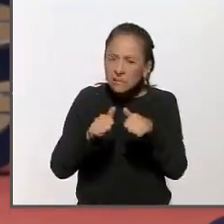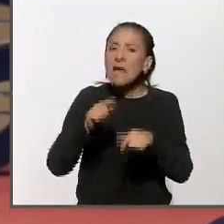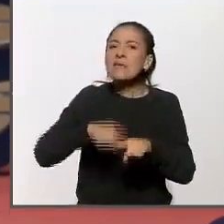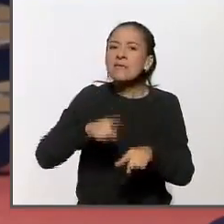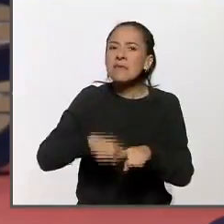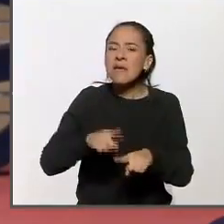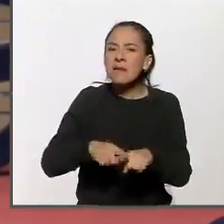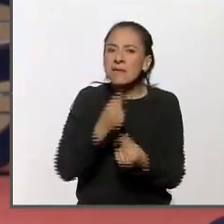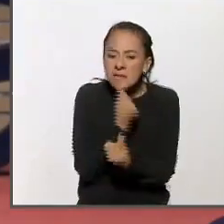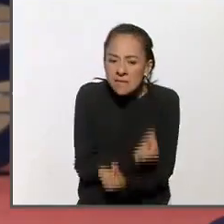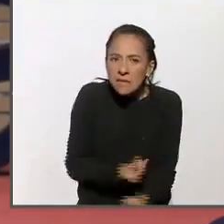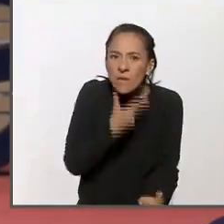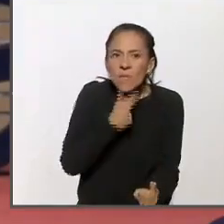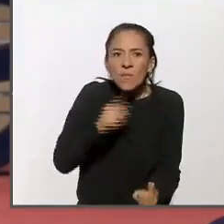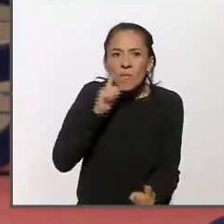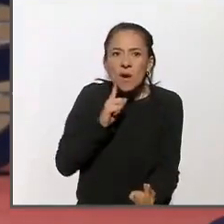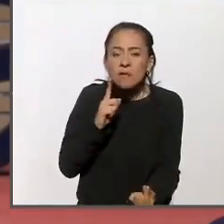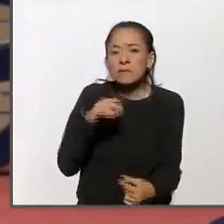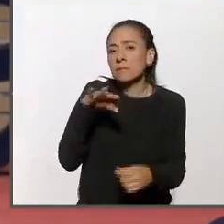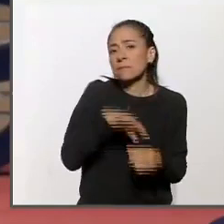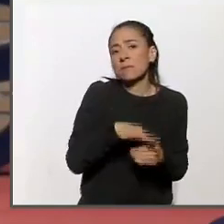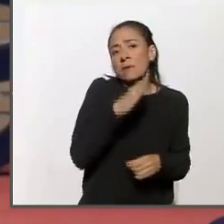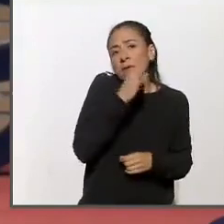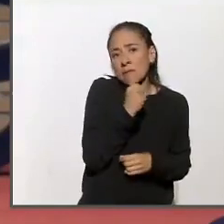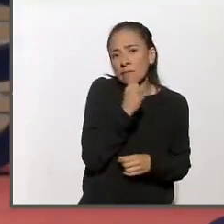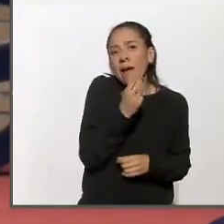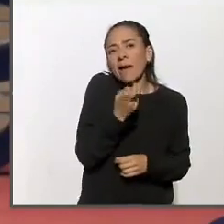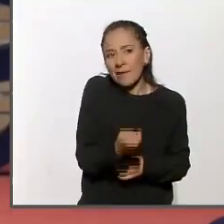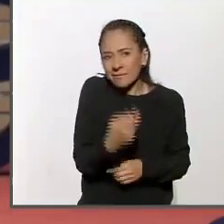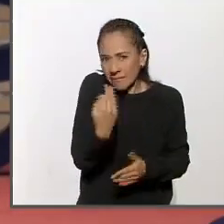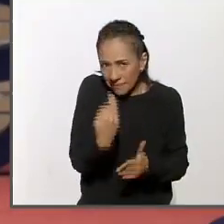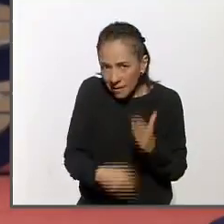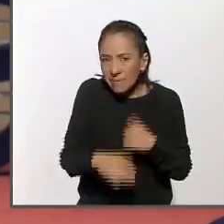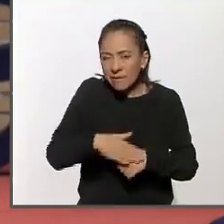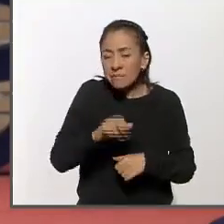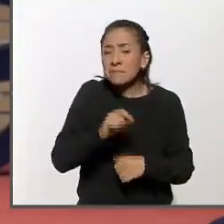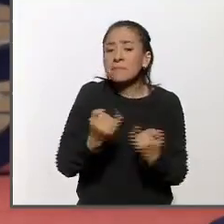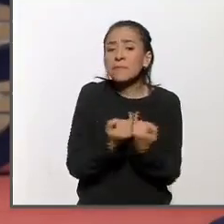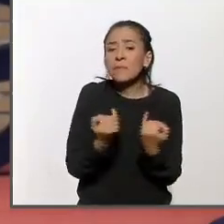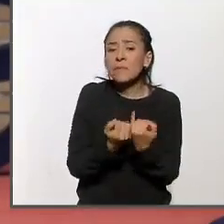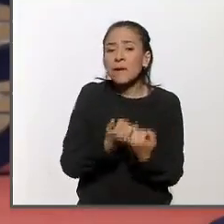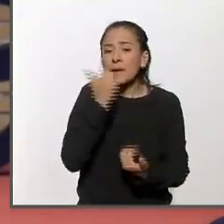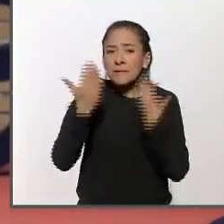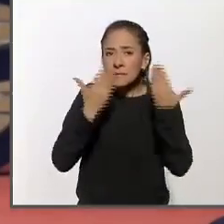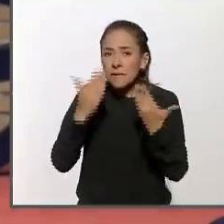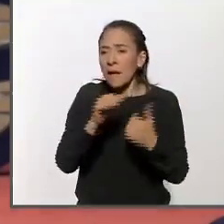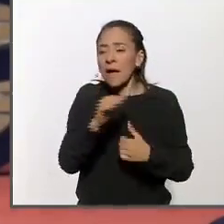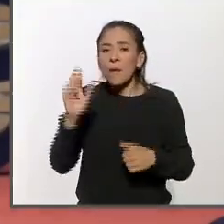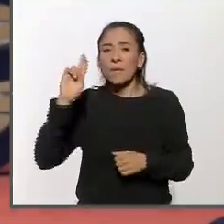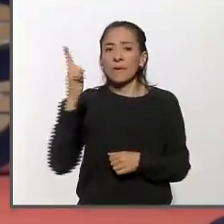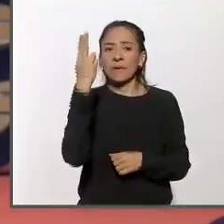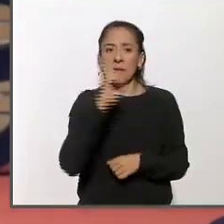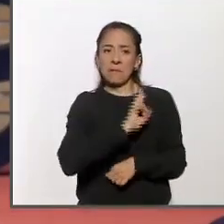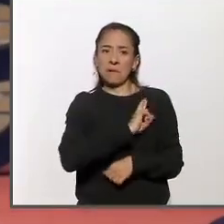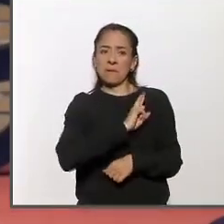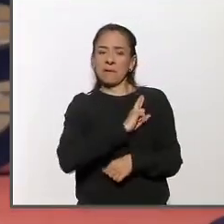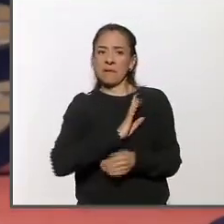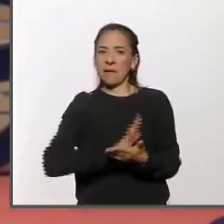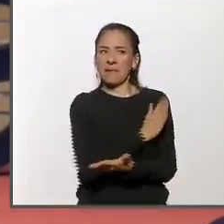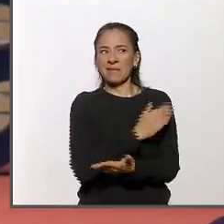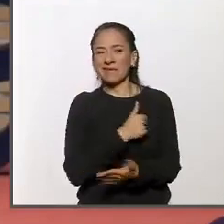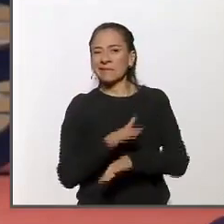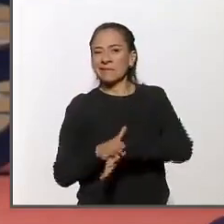niñas y a los niños porque no votan y se ha discriminado a los estudiantes, por ejemplo, de universidades privadas porque se piensa que son